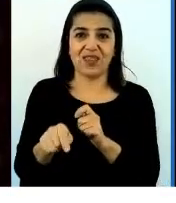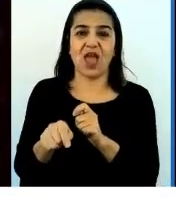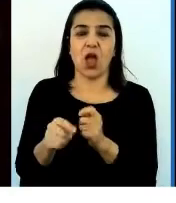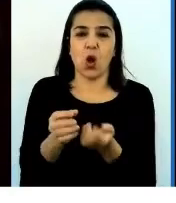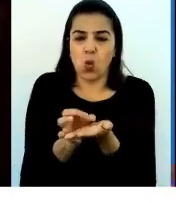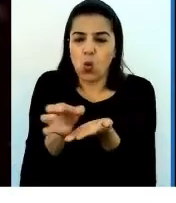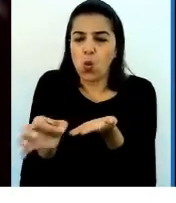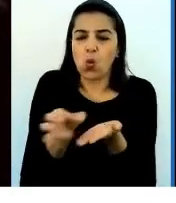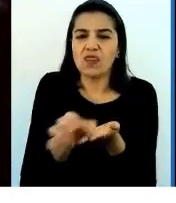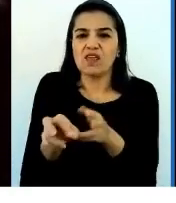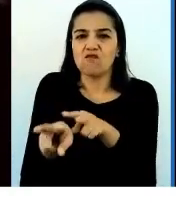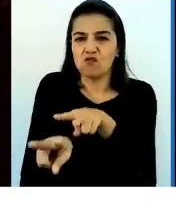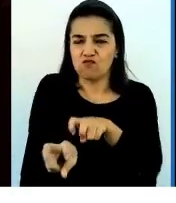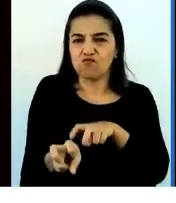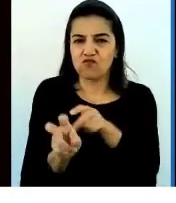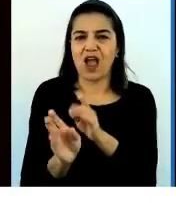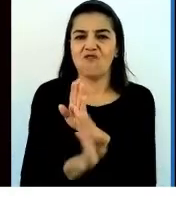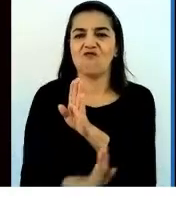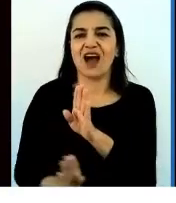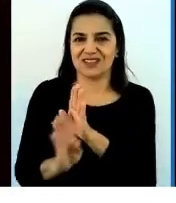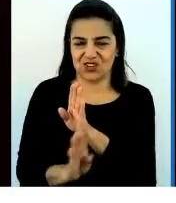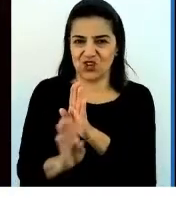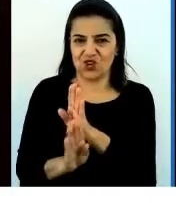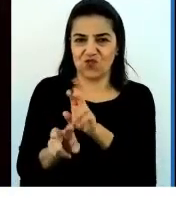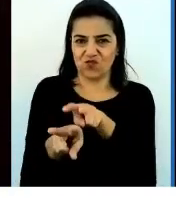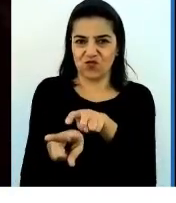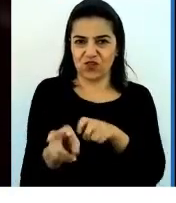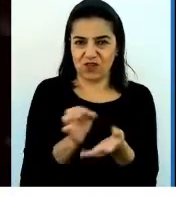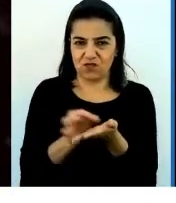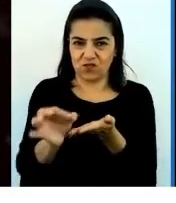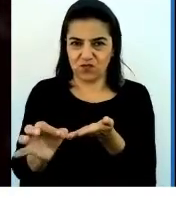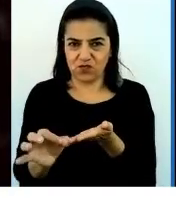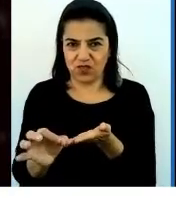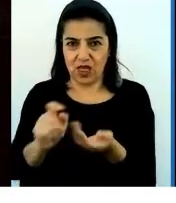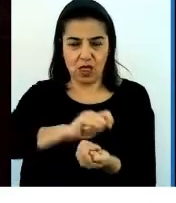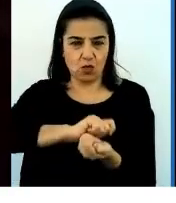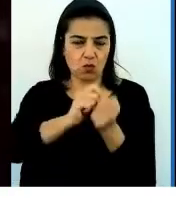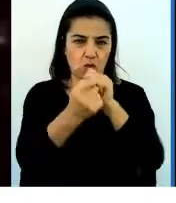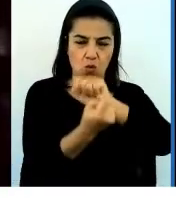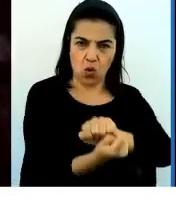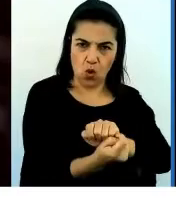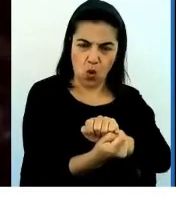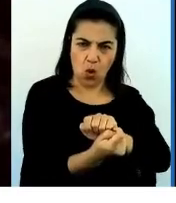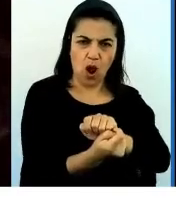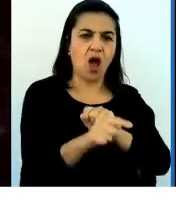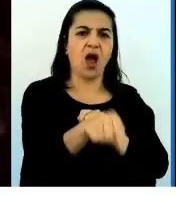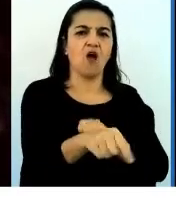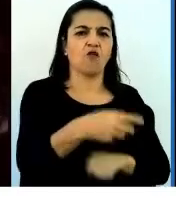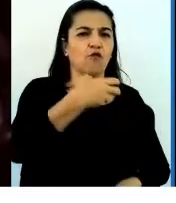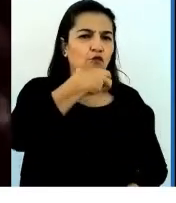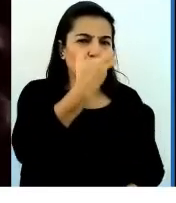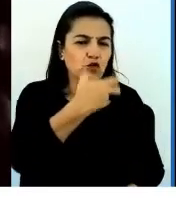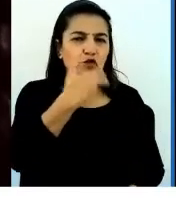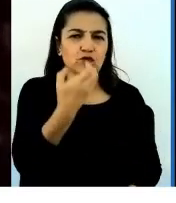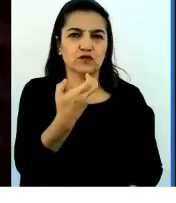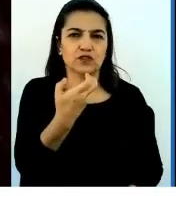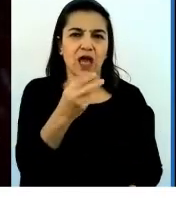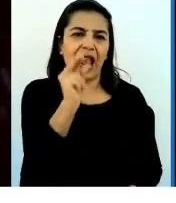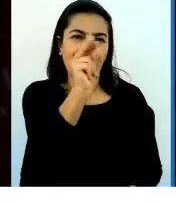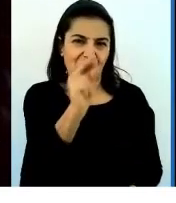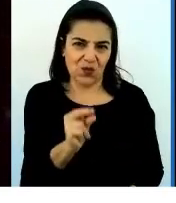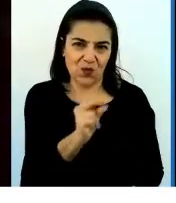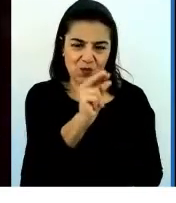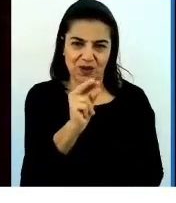a cultivos nutritivos como frutas y legumbres.